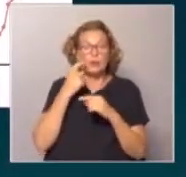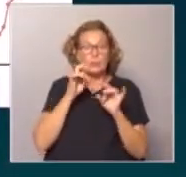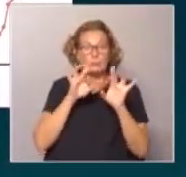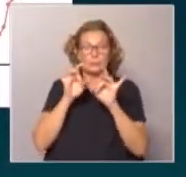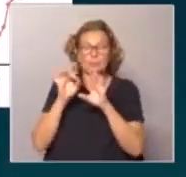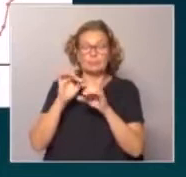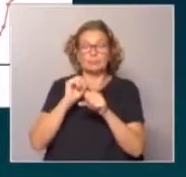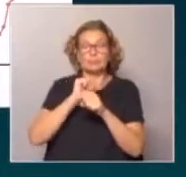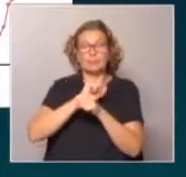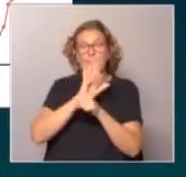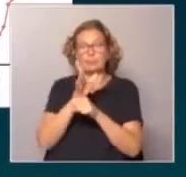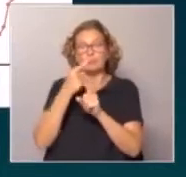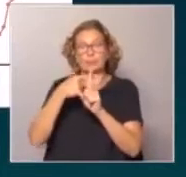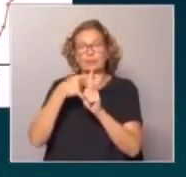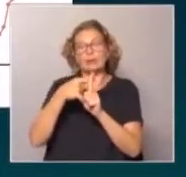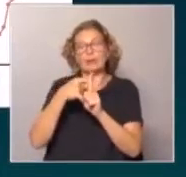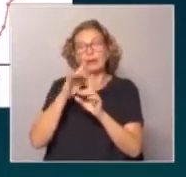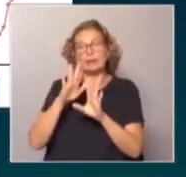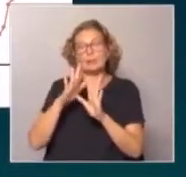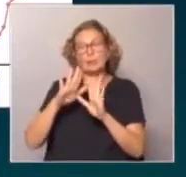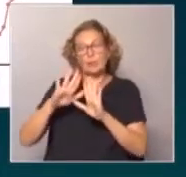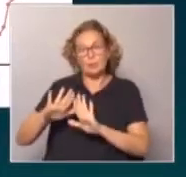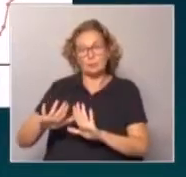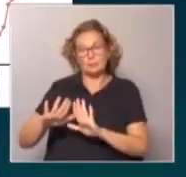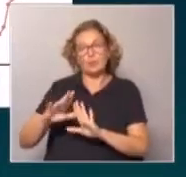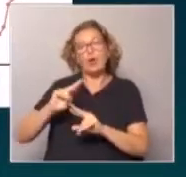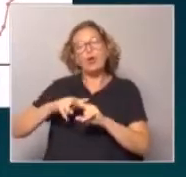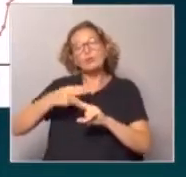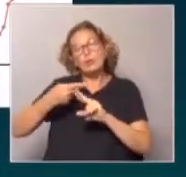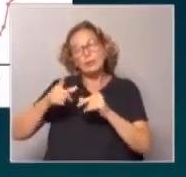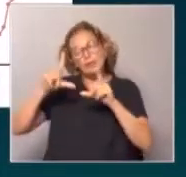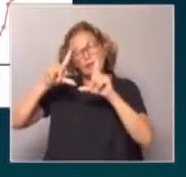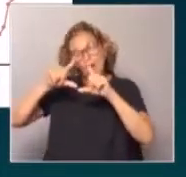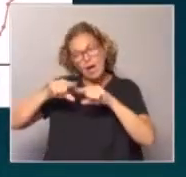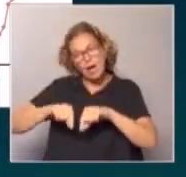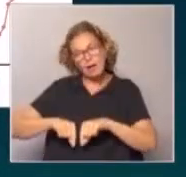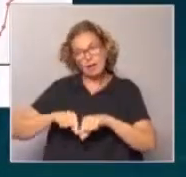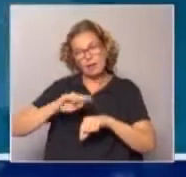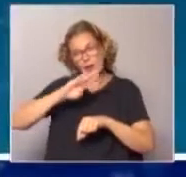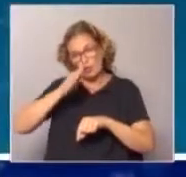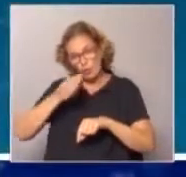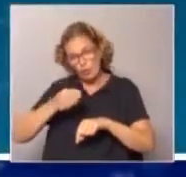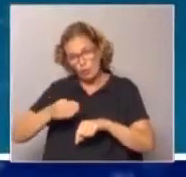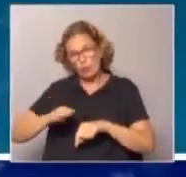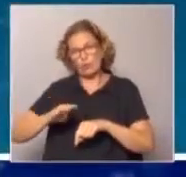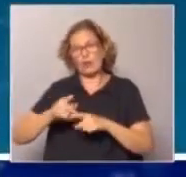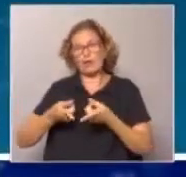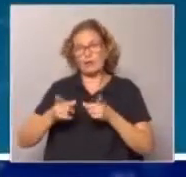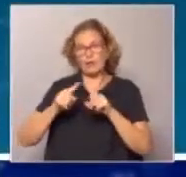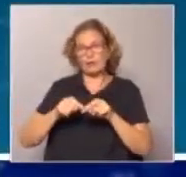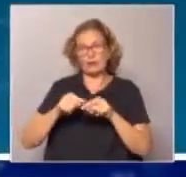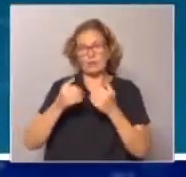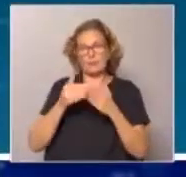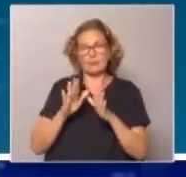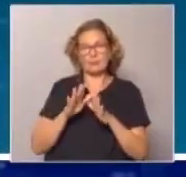sube también, ahí se apela a la restricción de la movilidad y eso permite bajar la curva, generar un pico, bajarla y volver a nivel